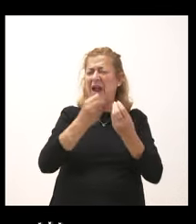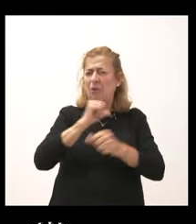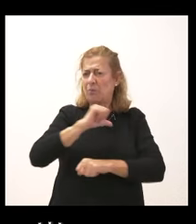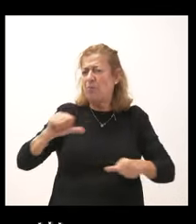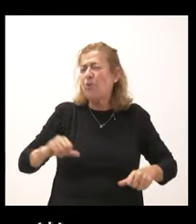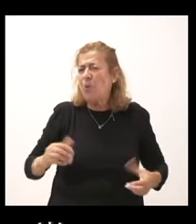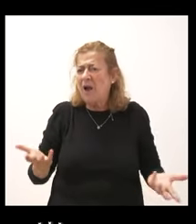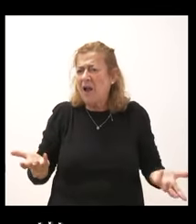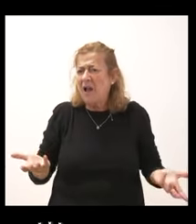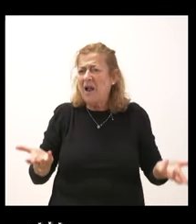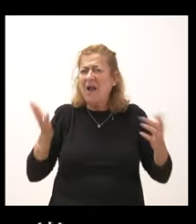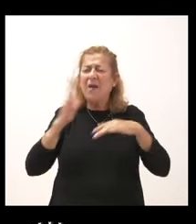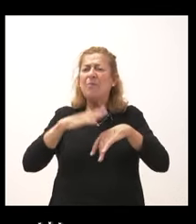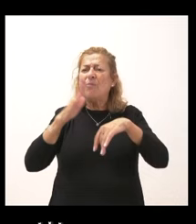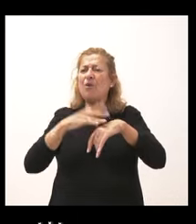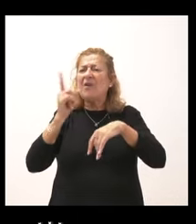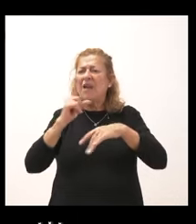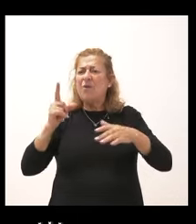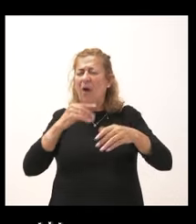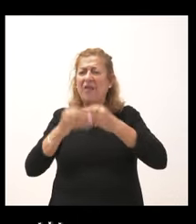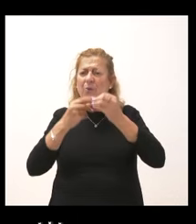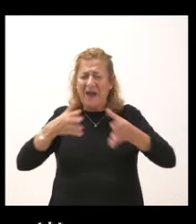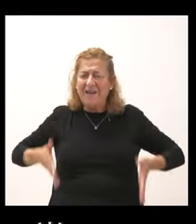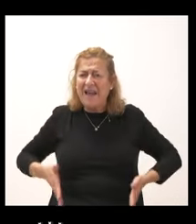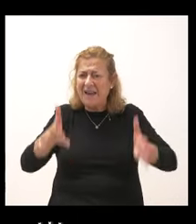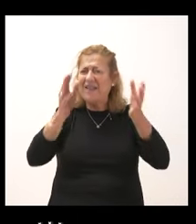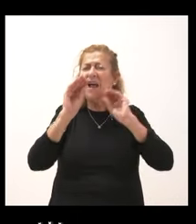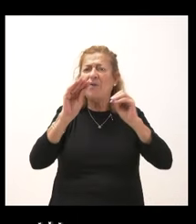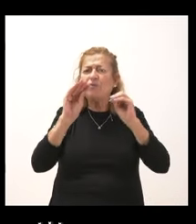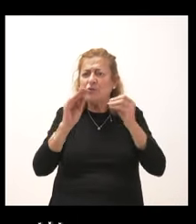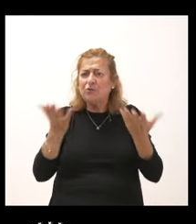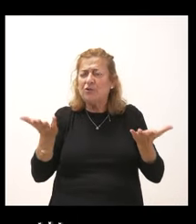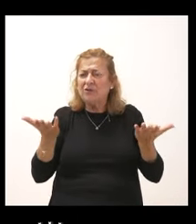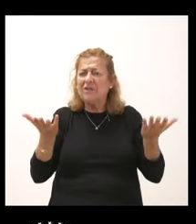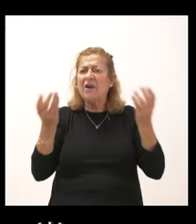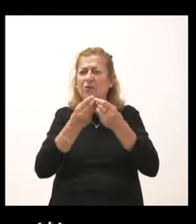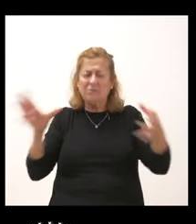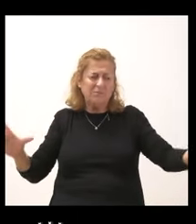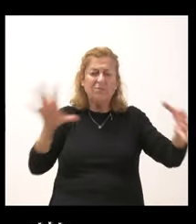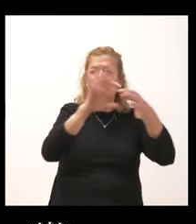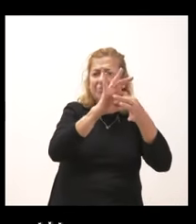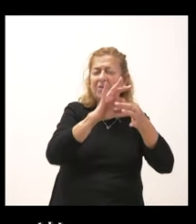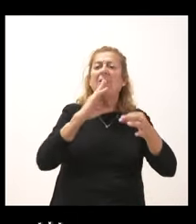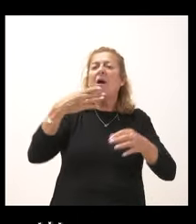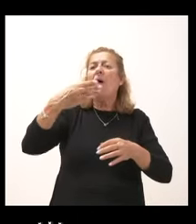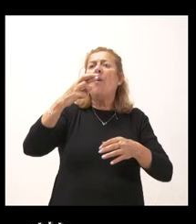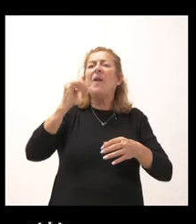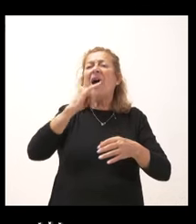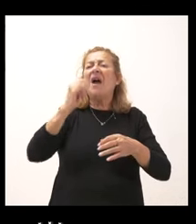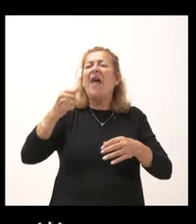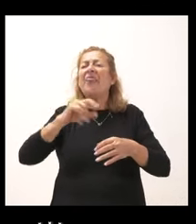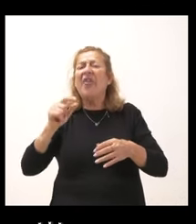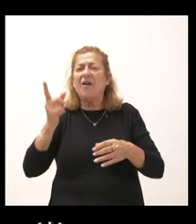no arreglar una carretera que suya y que va a conectar con la de Braganta, que se la van a arreglar? Bueno,